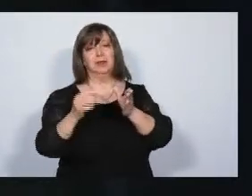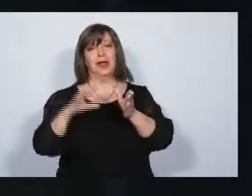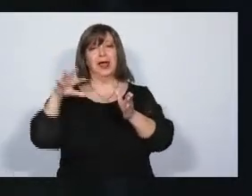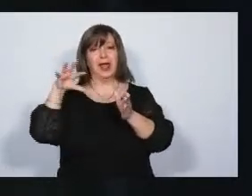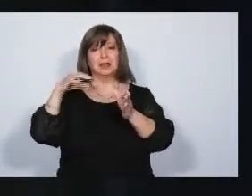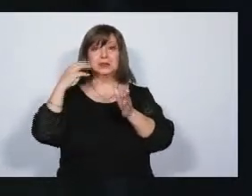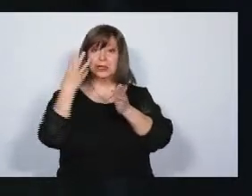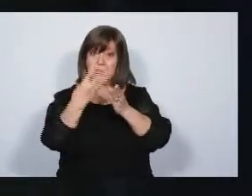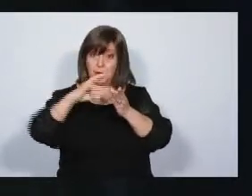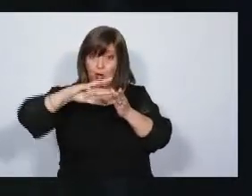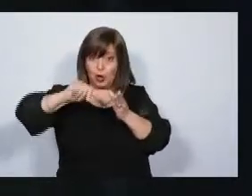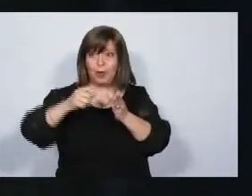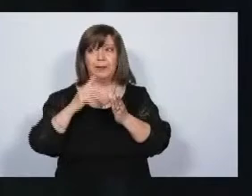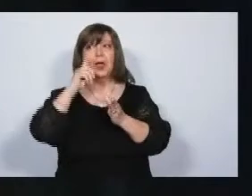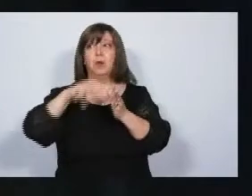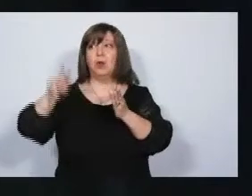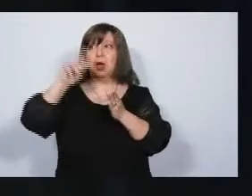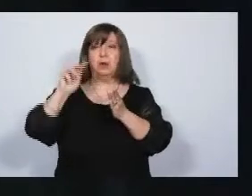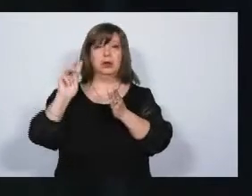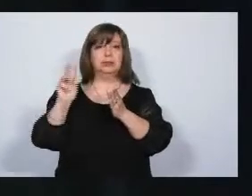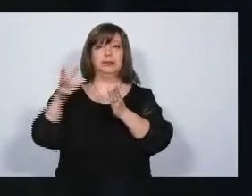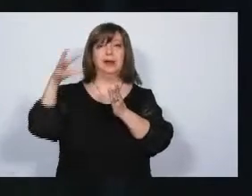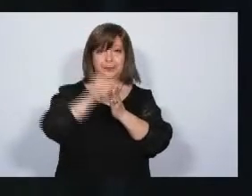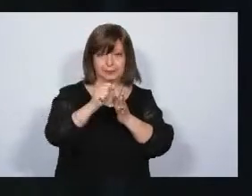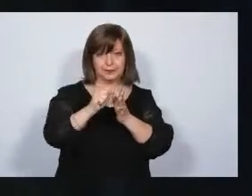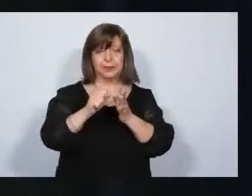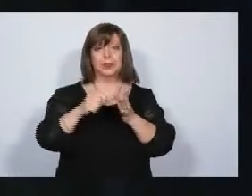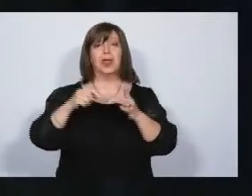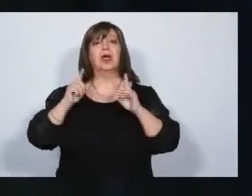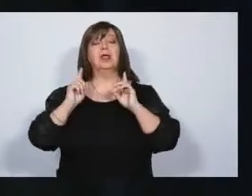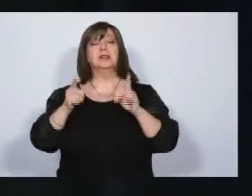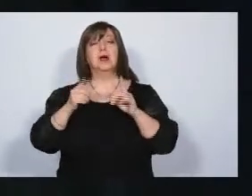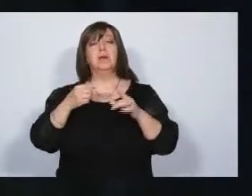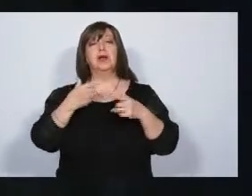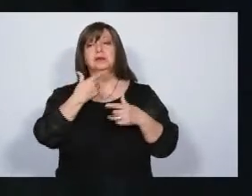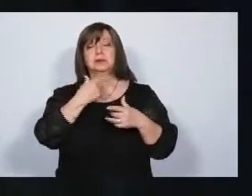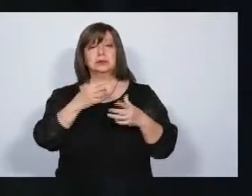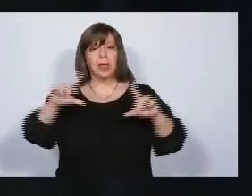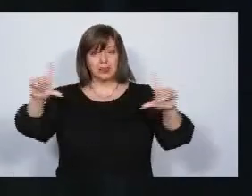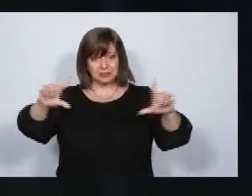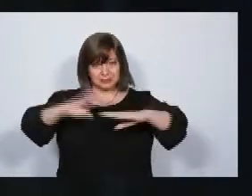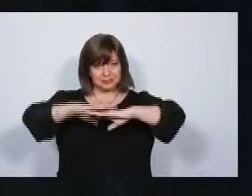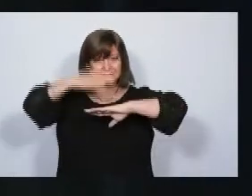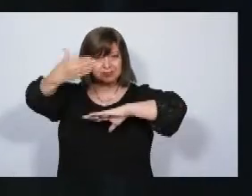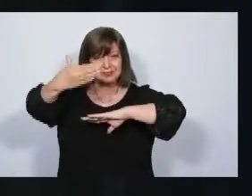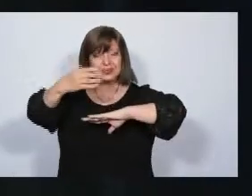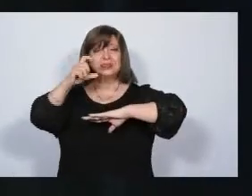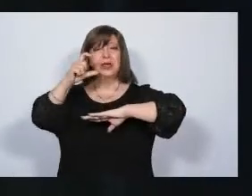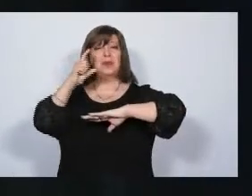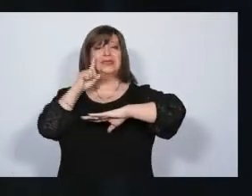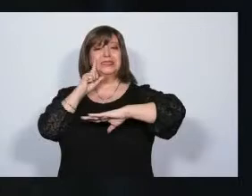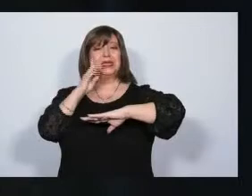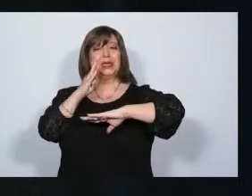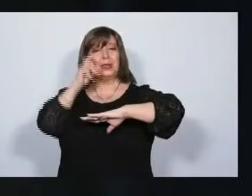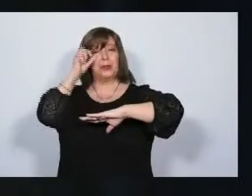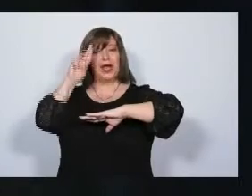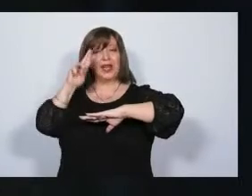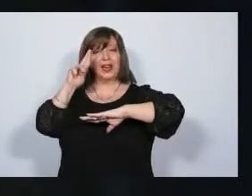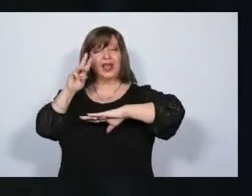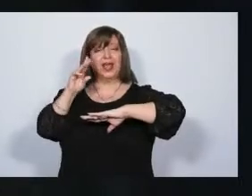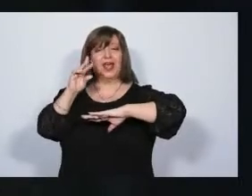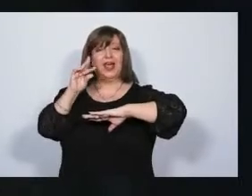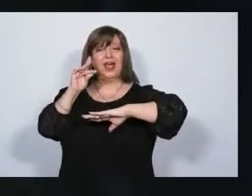esos bienes. También queremos apuntarle al ciberdelito. Y por qué no que la justicia federal